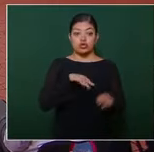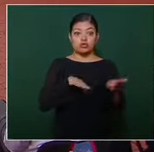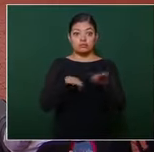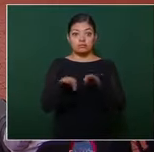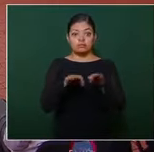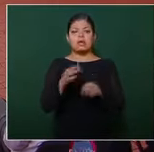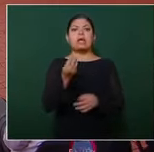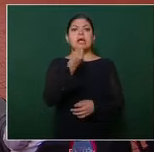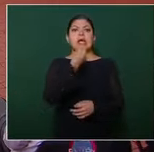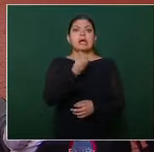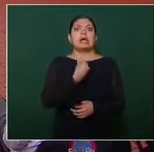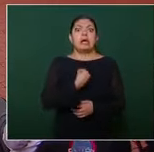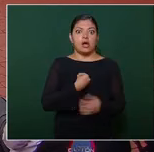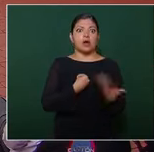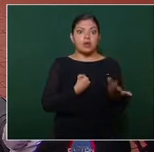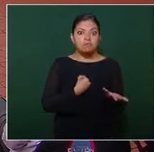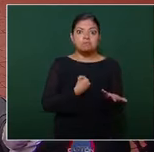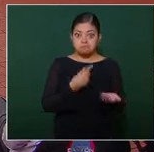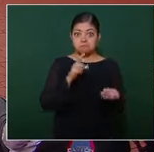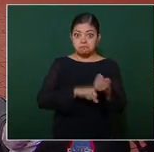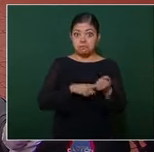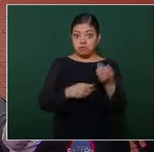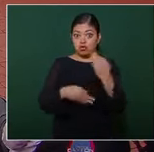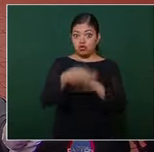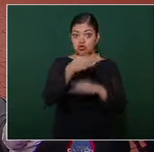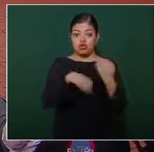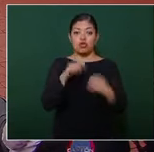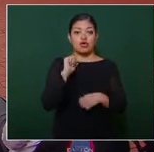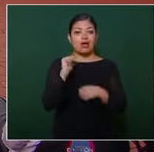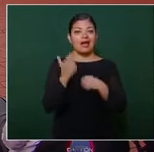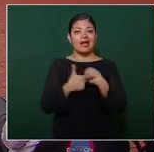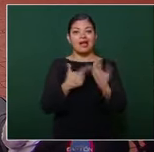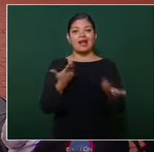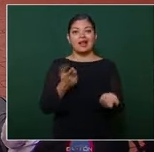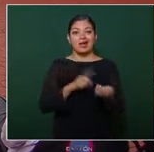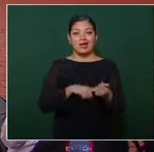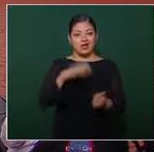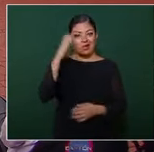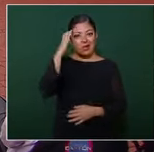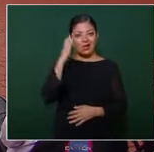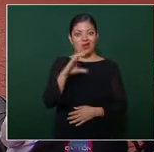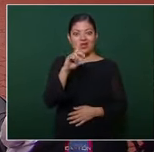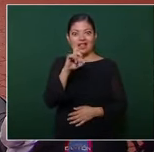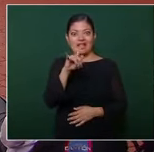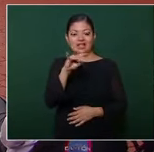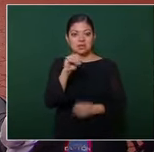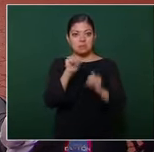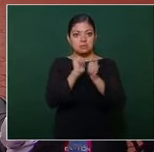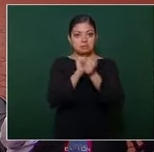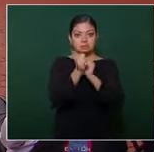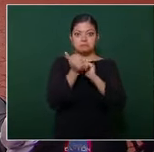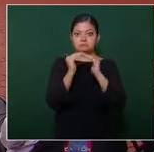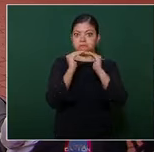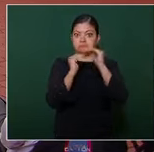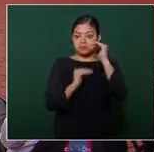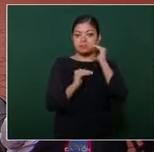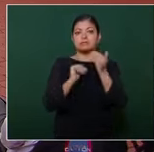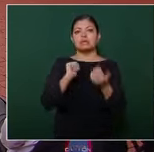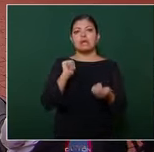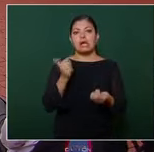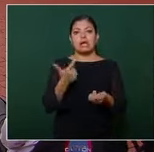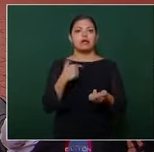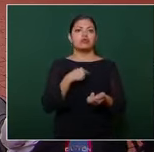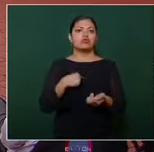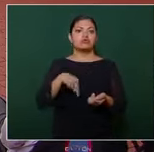aunque prácticamente en todos los delitos tenemos números a la baja, también afinamos algunas cuestiones de la estrategia